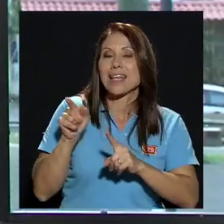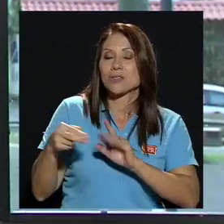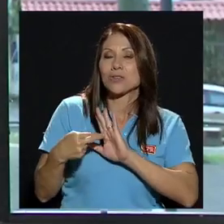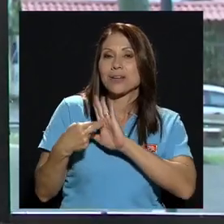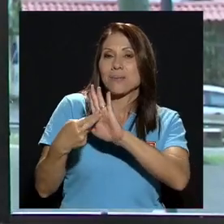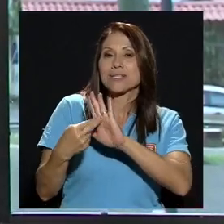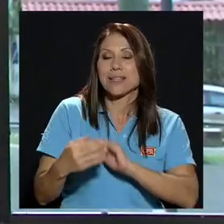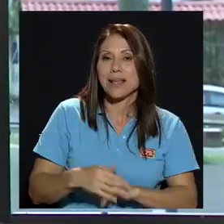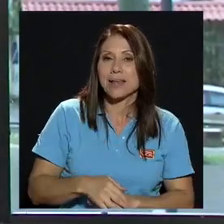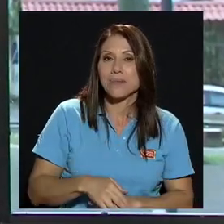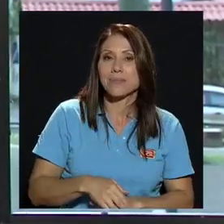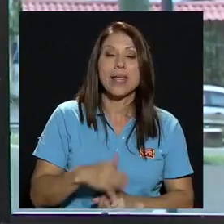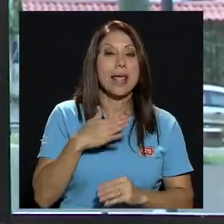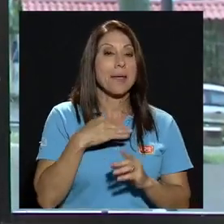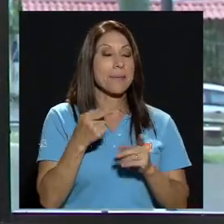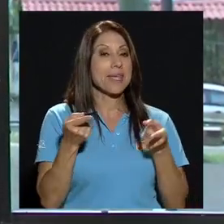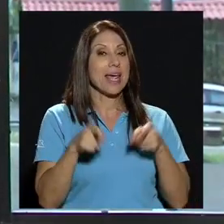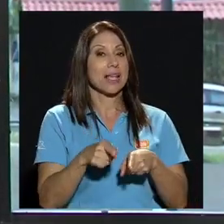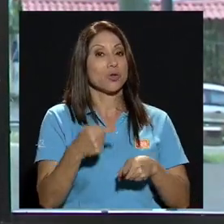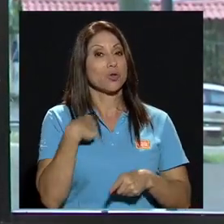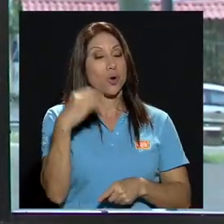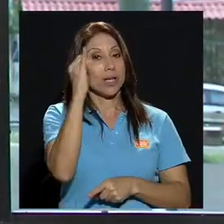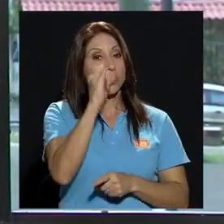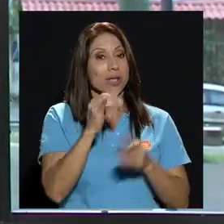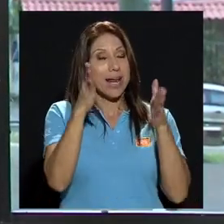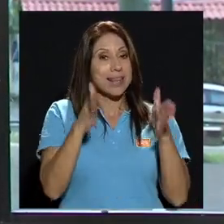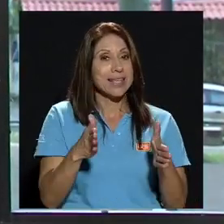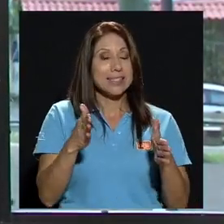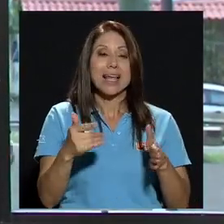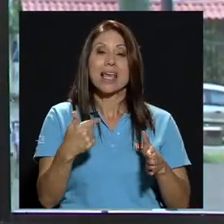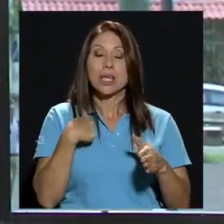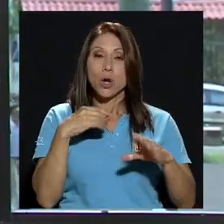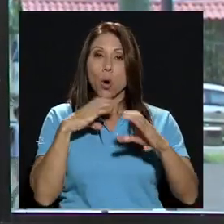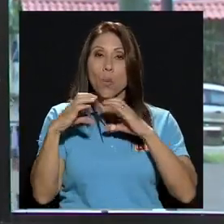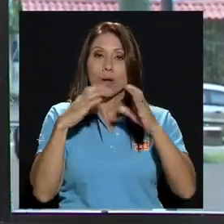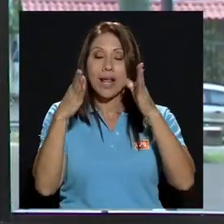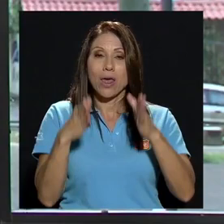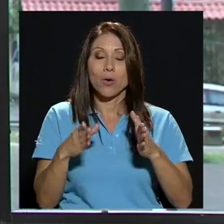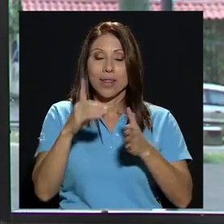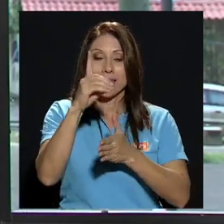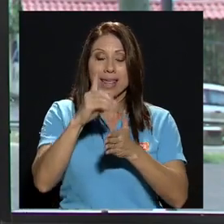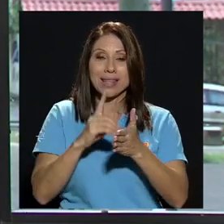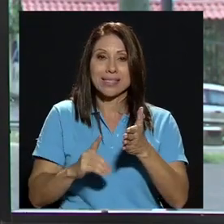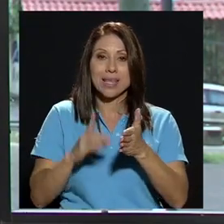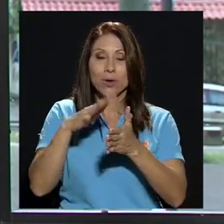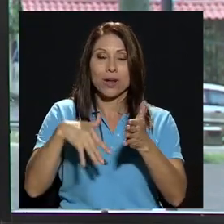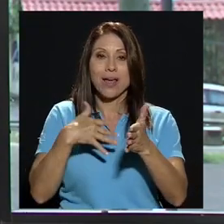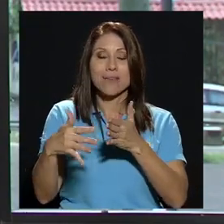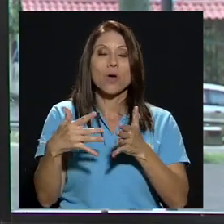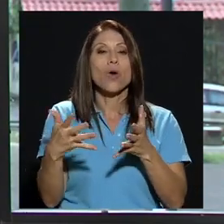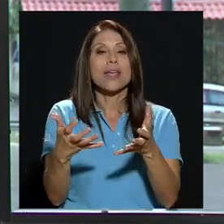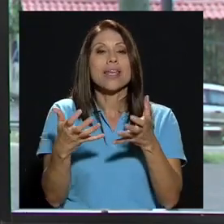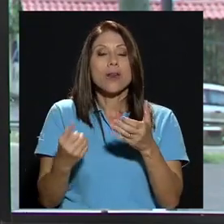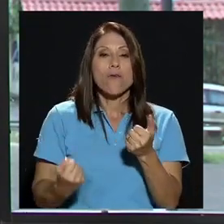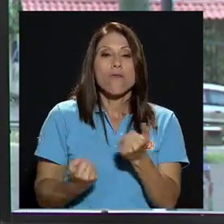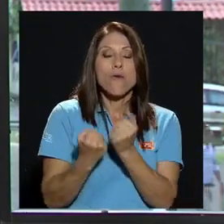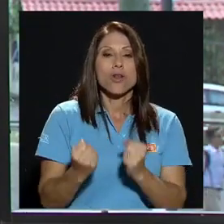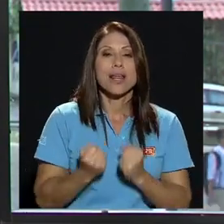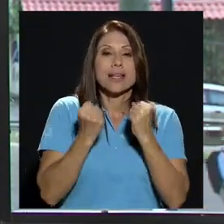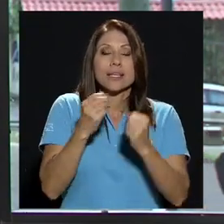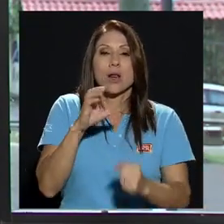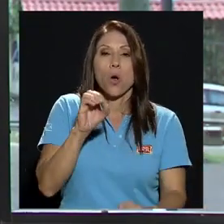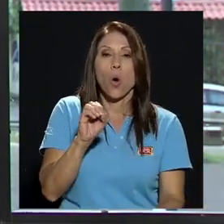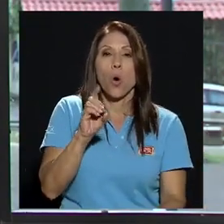en mi caso yo que soy artista y soy comunicador y diseño gráfico quiero fortalecer la ODI la oficina de divulgación